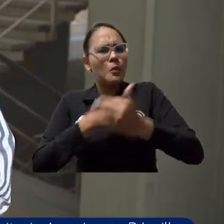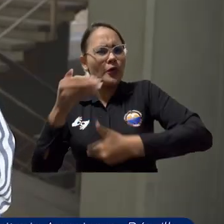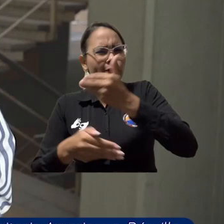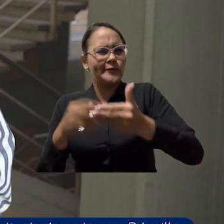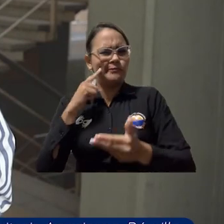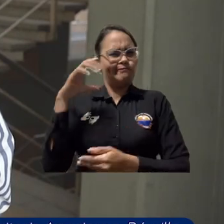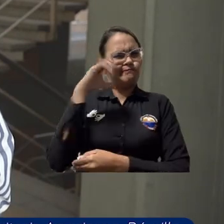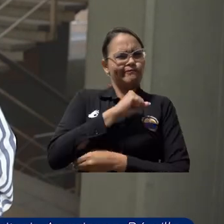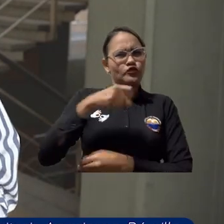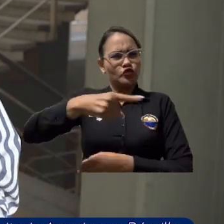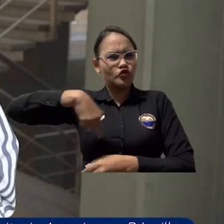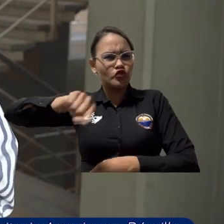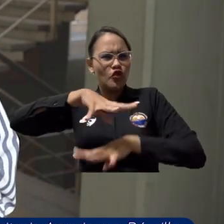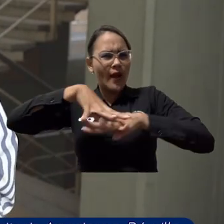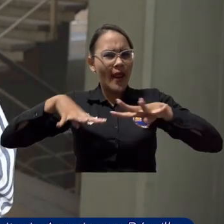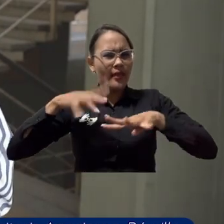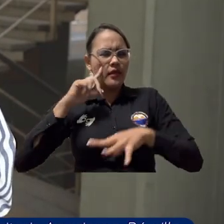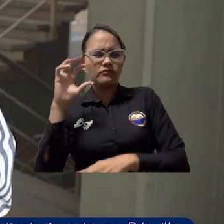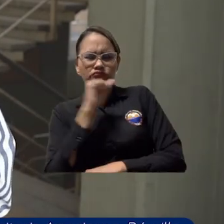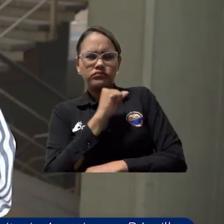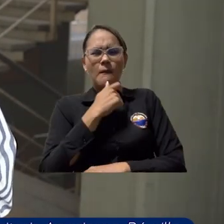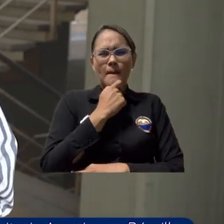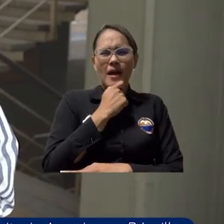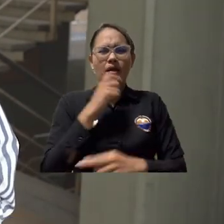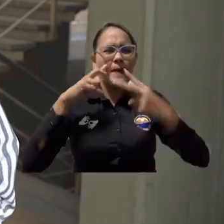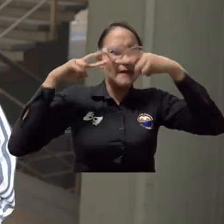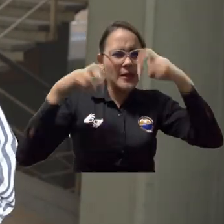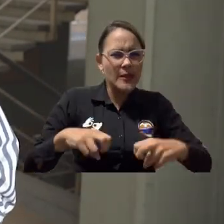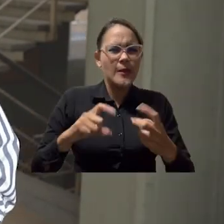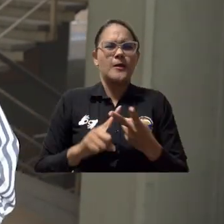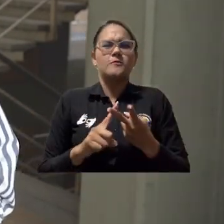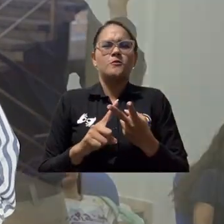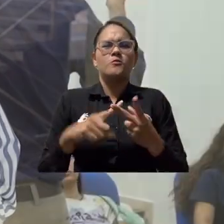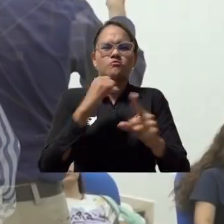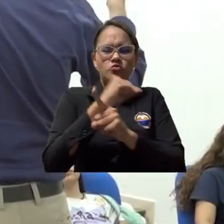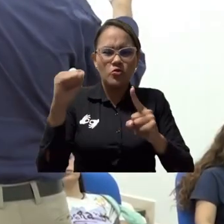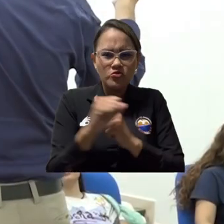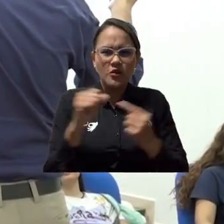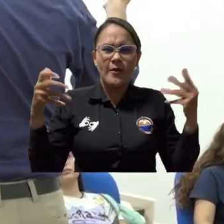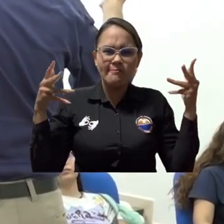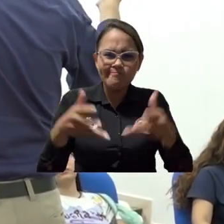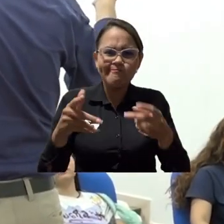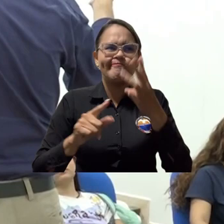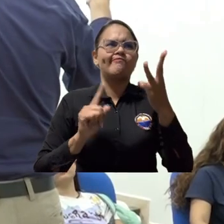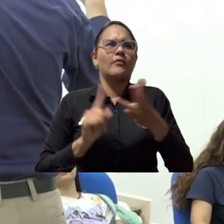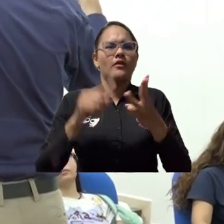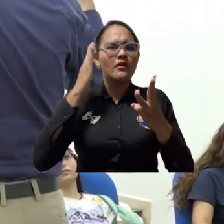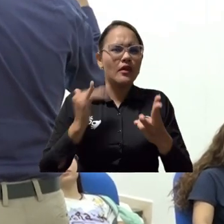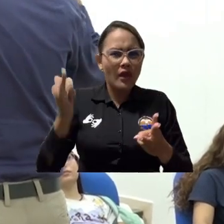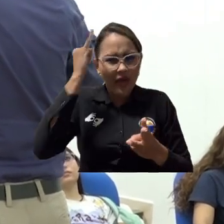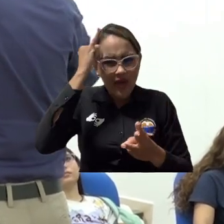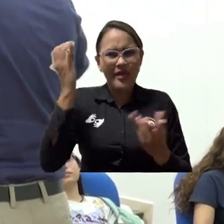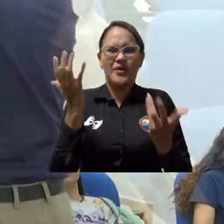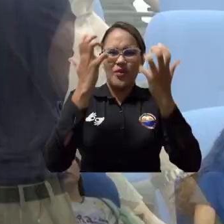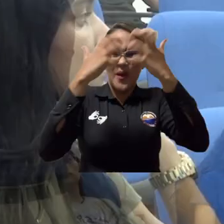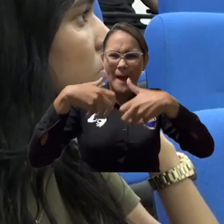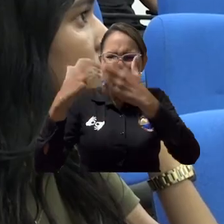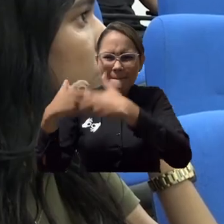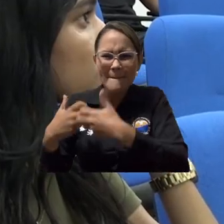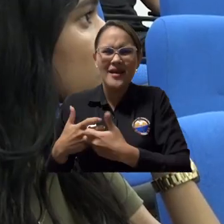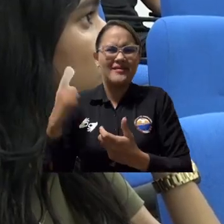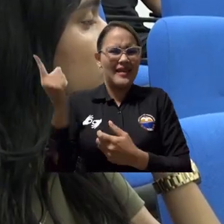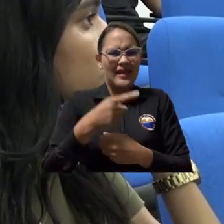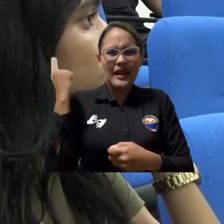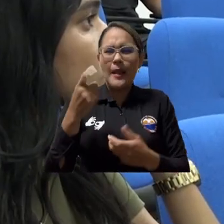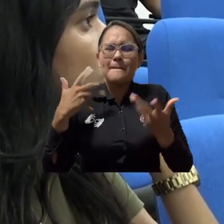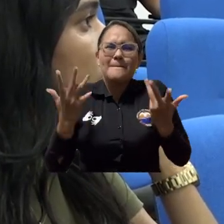procesos podemos mejorar como red en temas de investigación, proyección social, en lo académico, que sepan que hay muchas empresas y muchas industrias en